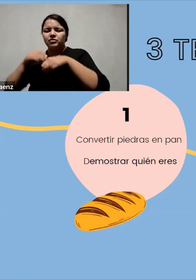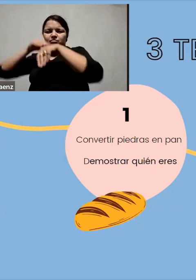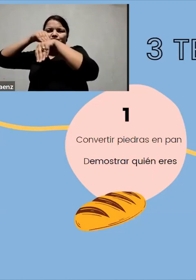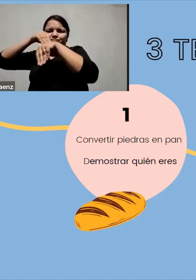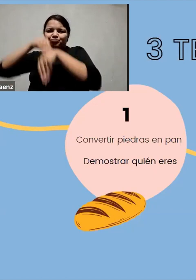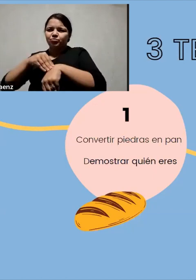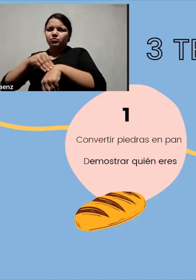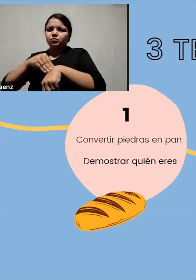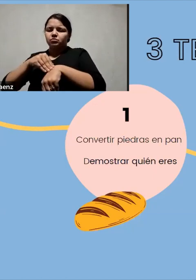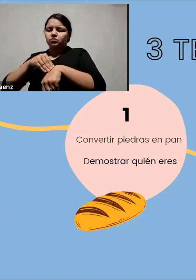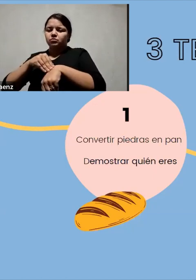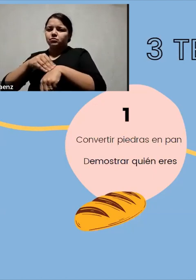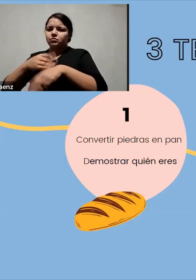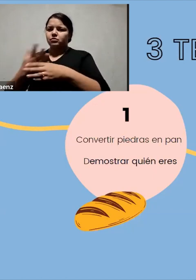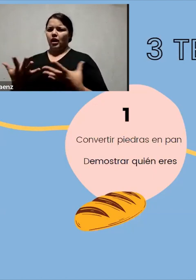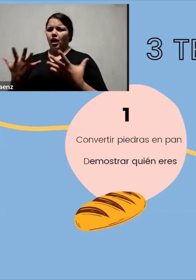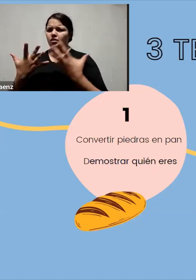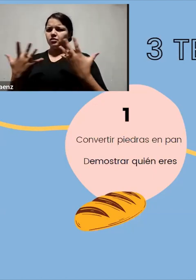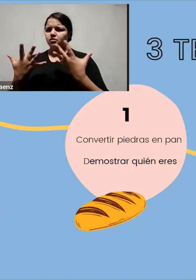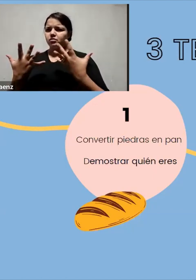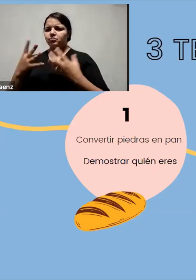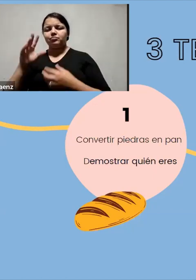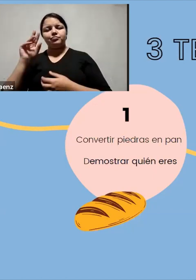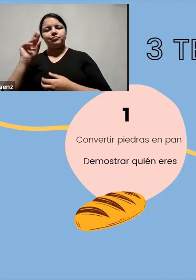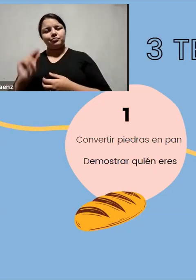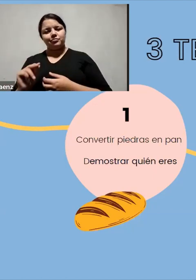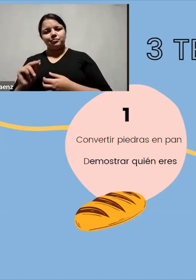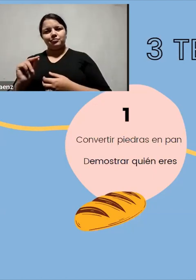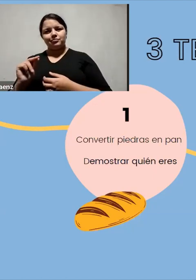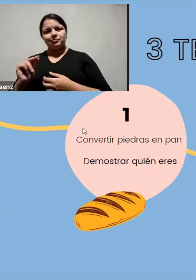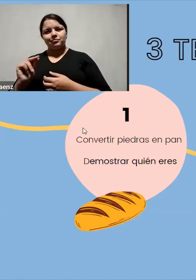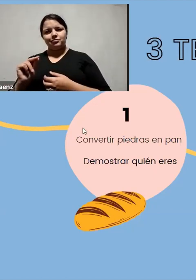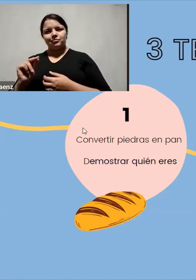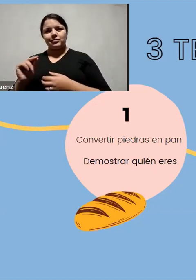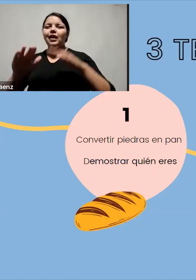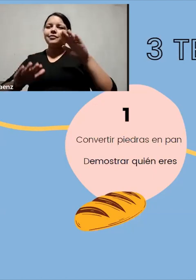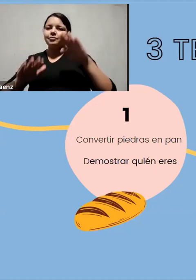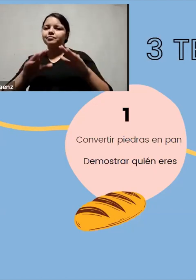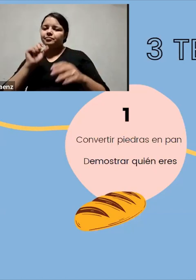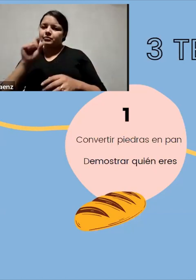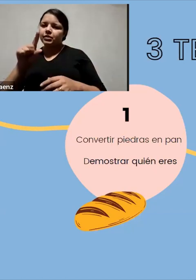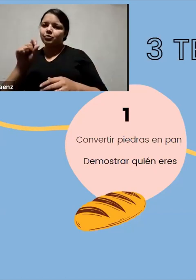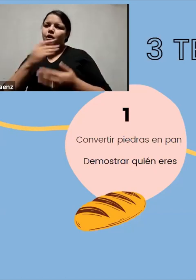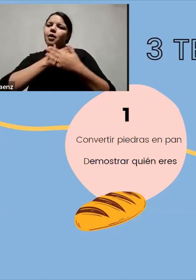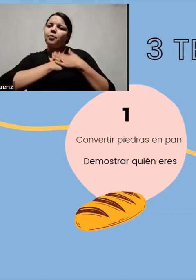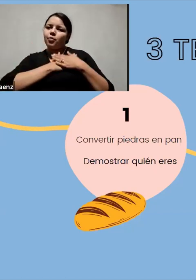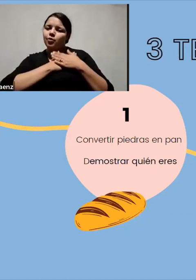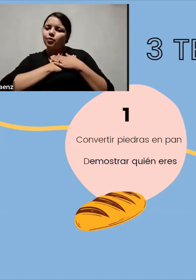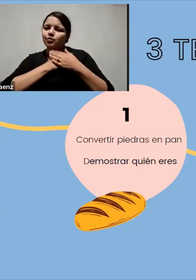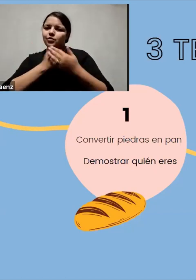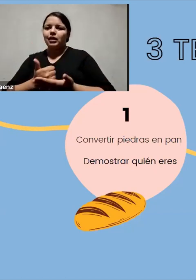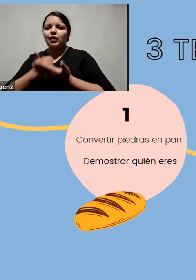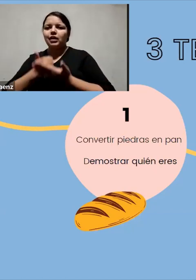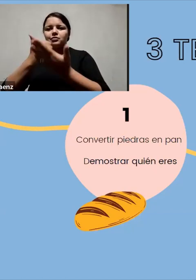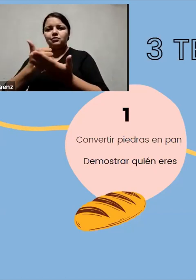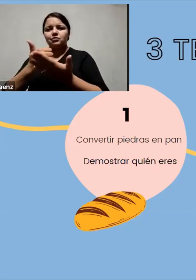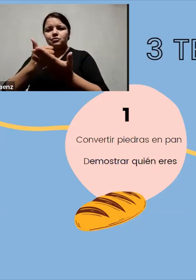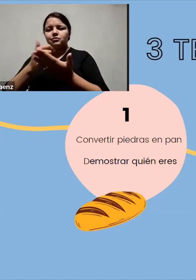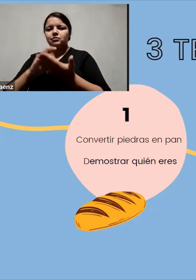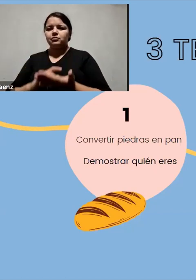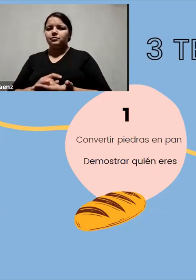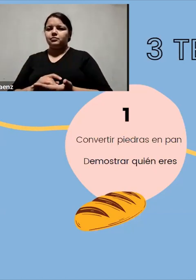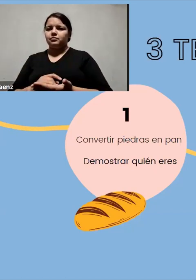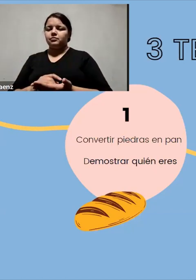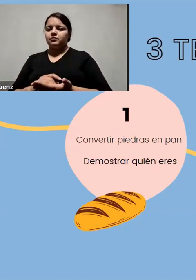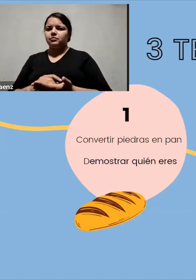vamos a ver su contraparte que tiene que ver con el servicio y con el amor. En la última tentación es donde le dice,